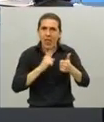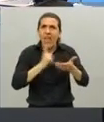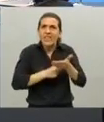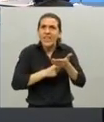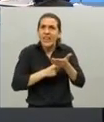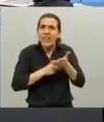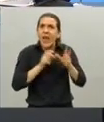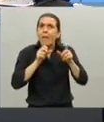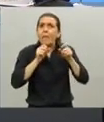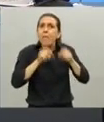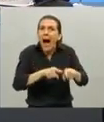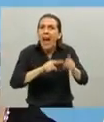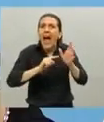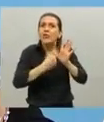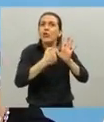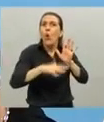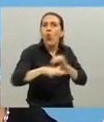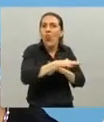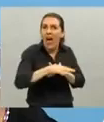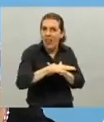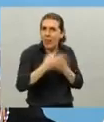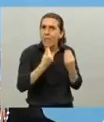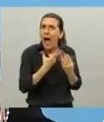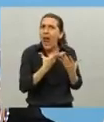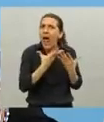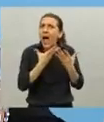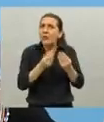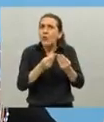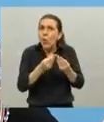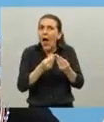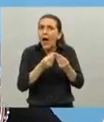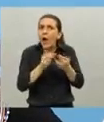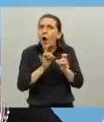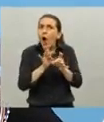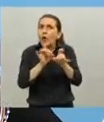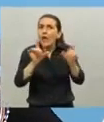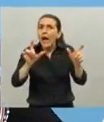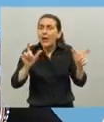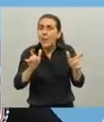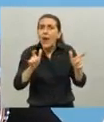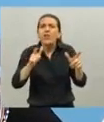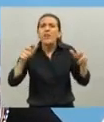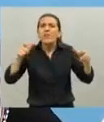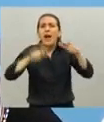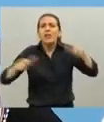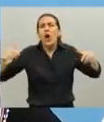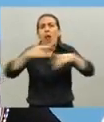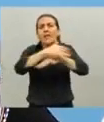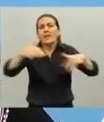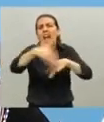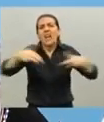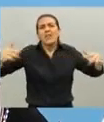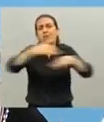imponer en la ciudad para favorecer la menor circulación de gente por las calles.